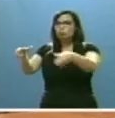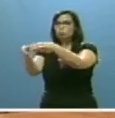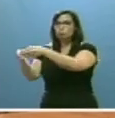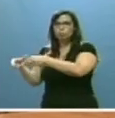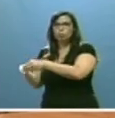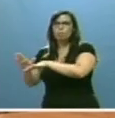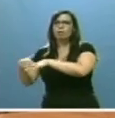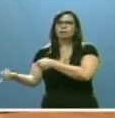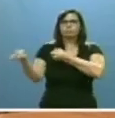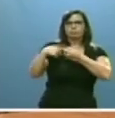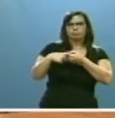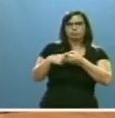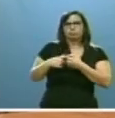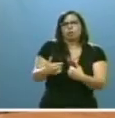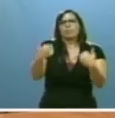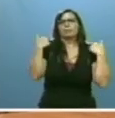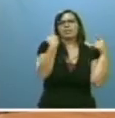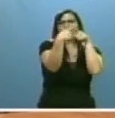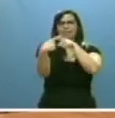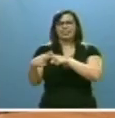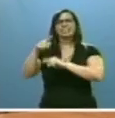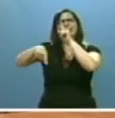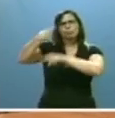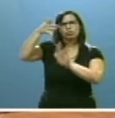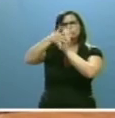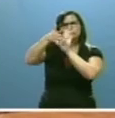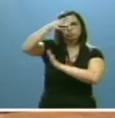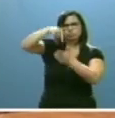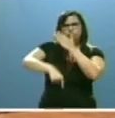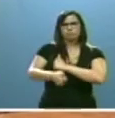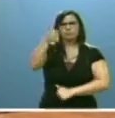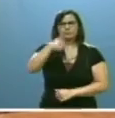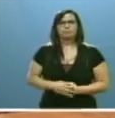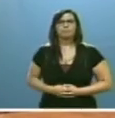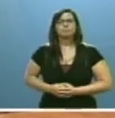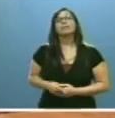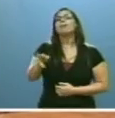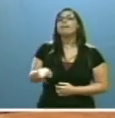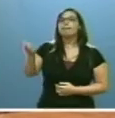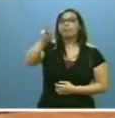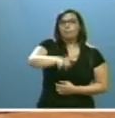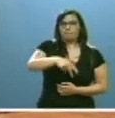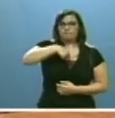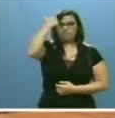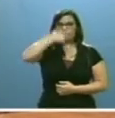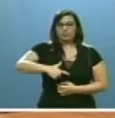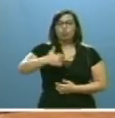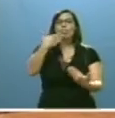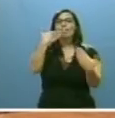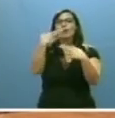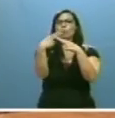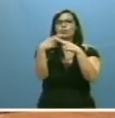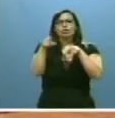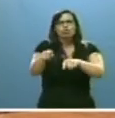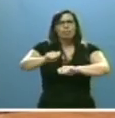principales competencias de la comunidad, como detallaré más adelante. Y reitero también que el diálogo político será la